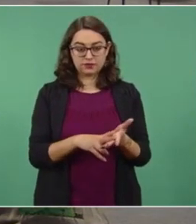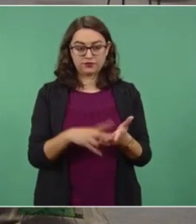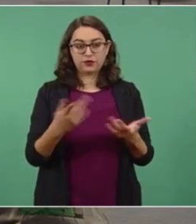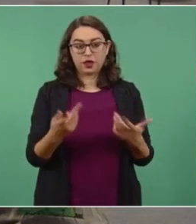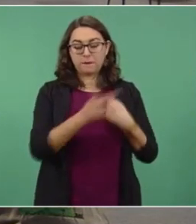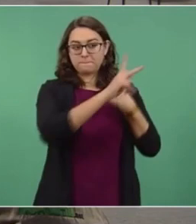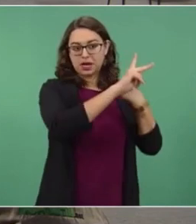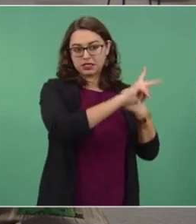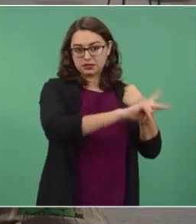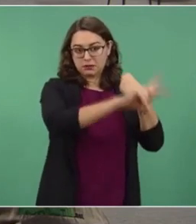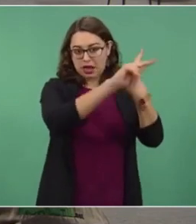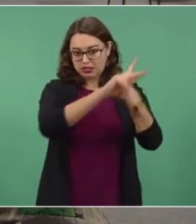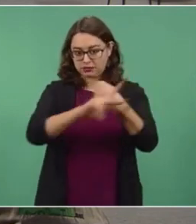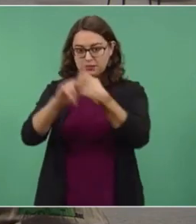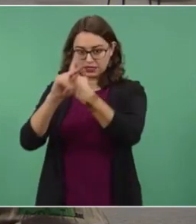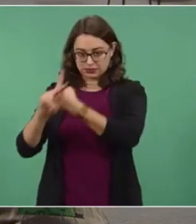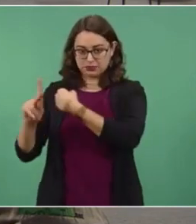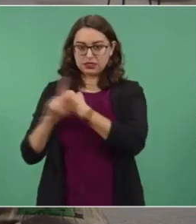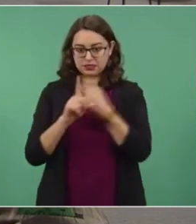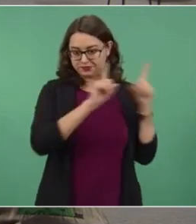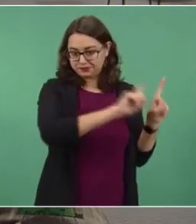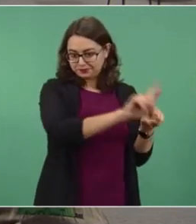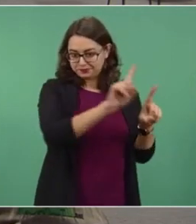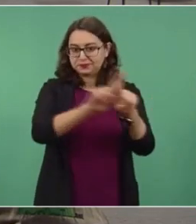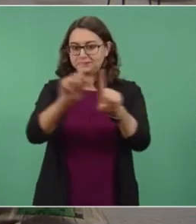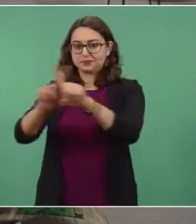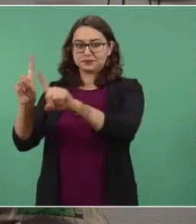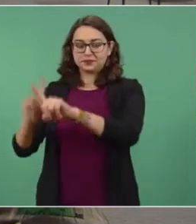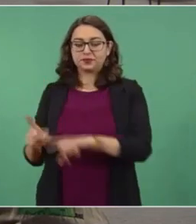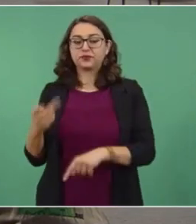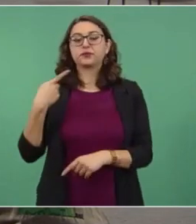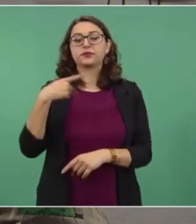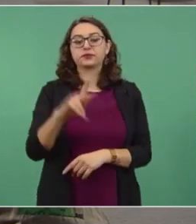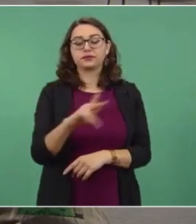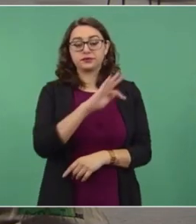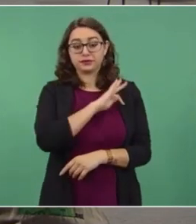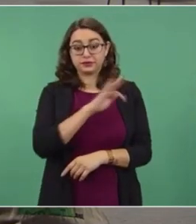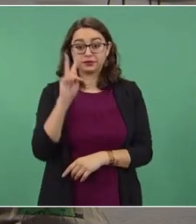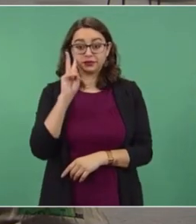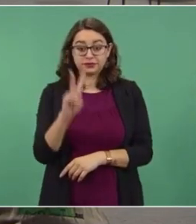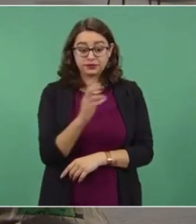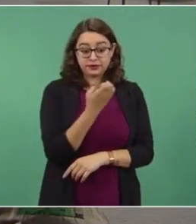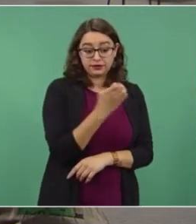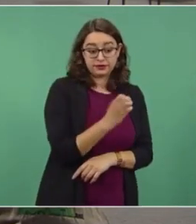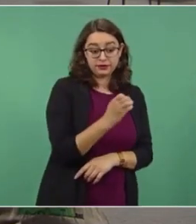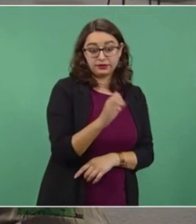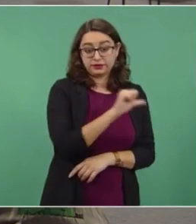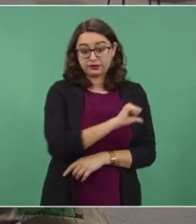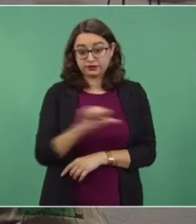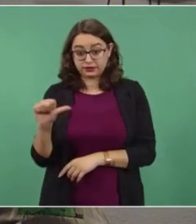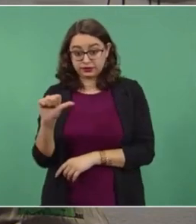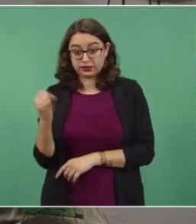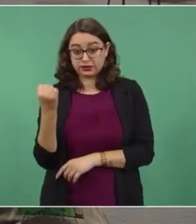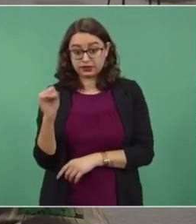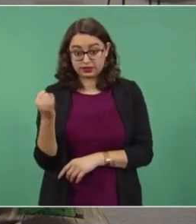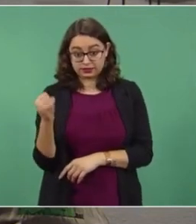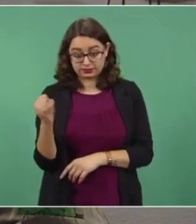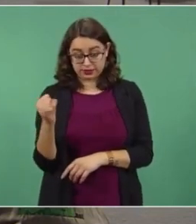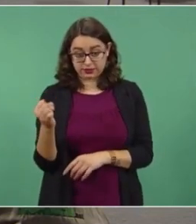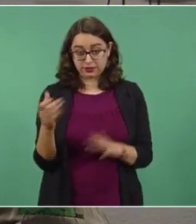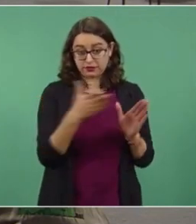partes del mundo. Pero aquí vemos de enero a septiembre, estamos viendo